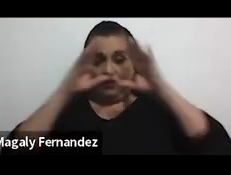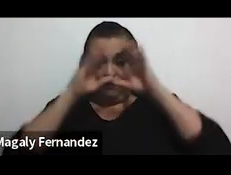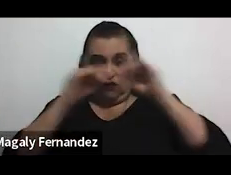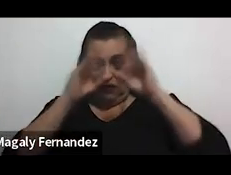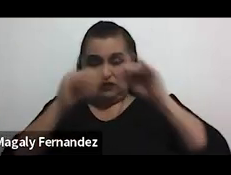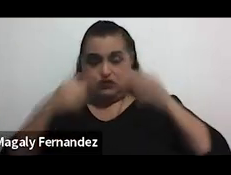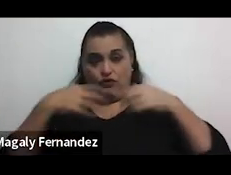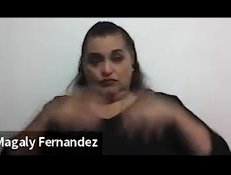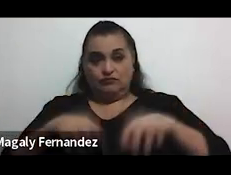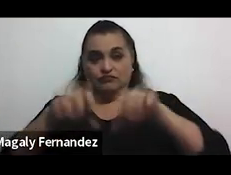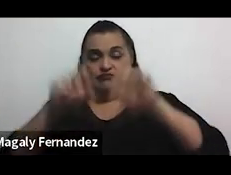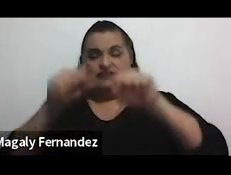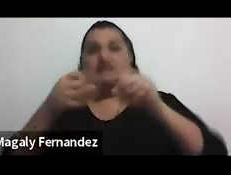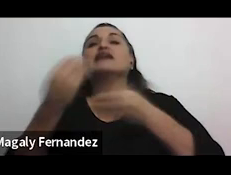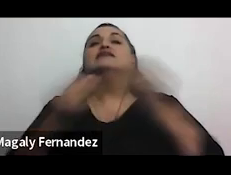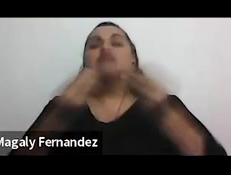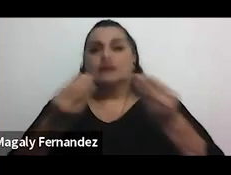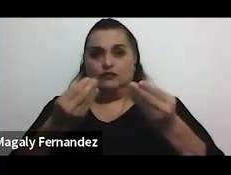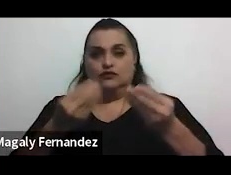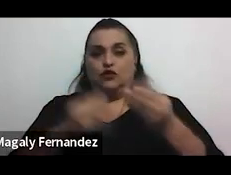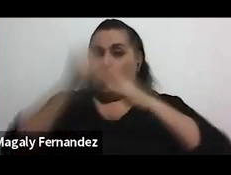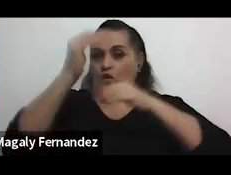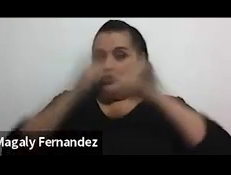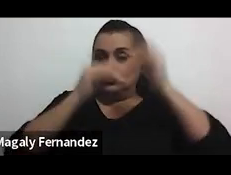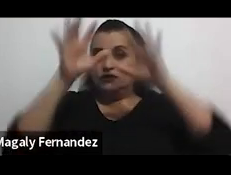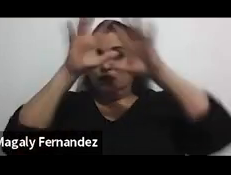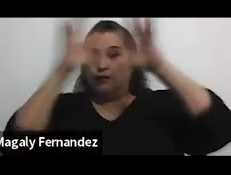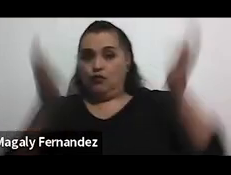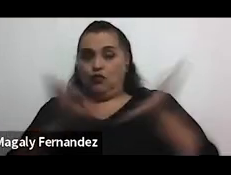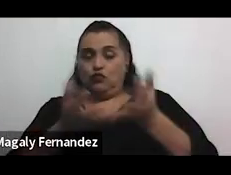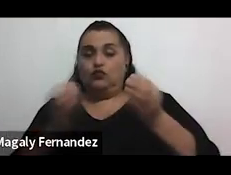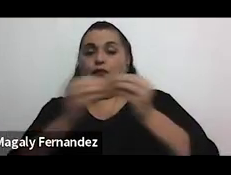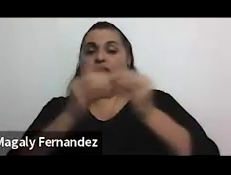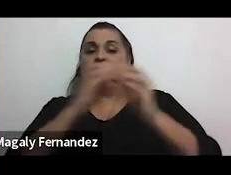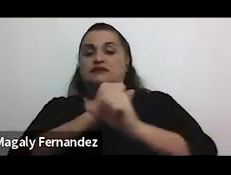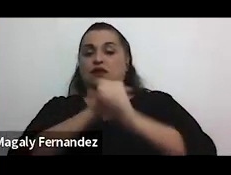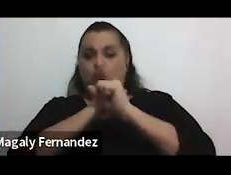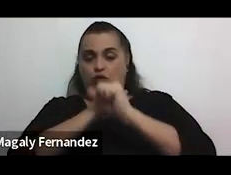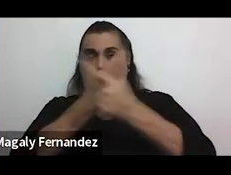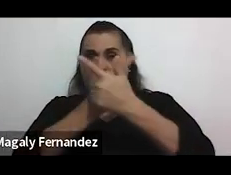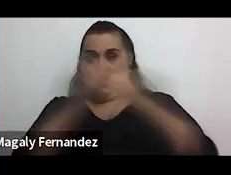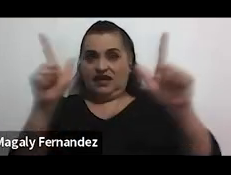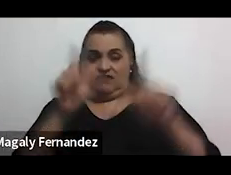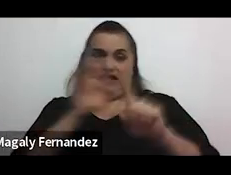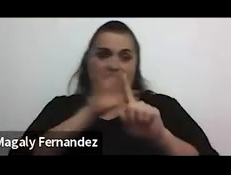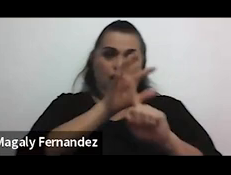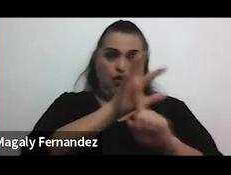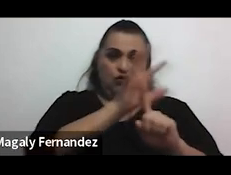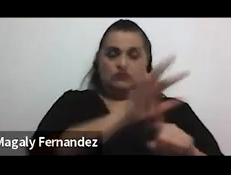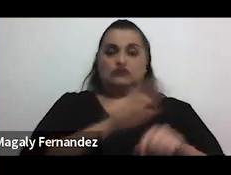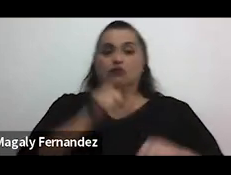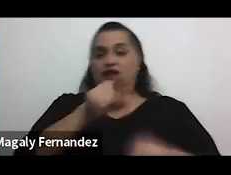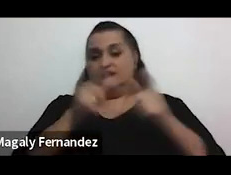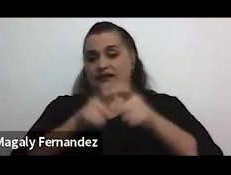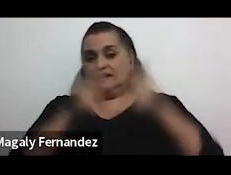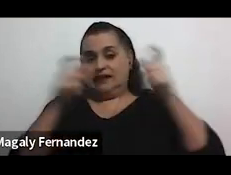para construir un mundo más seguro y libre de acoso esa es como la gran pregunta sabemos